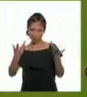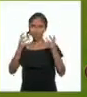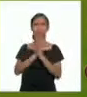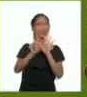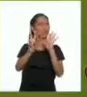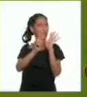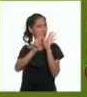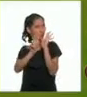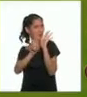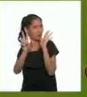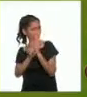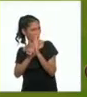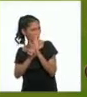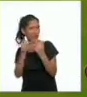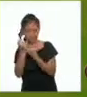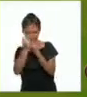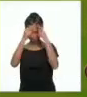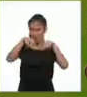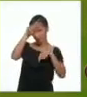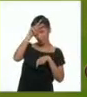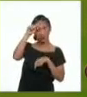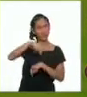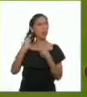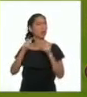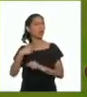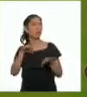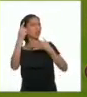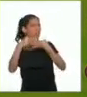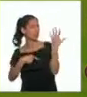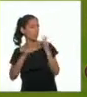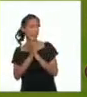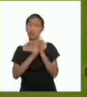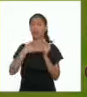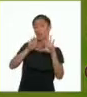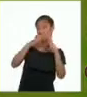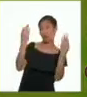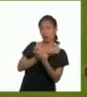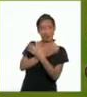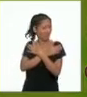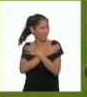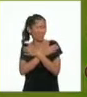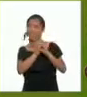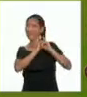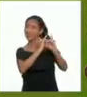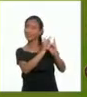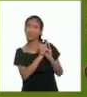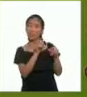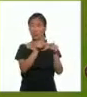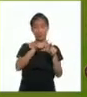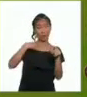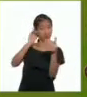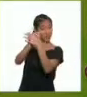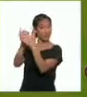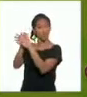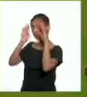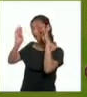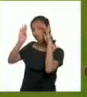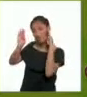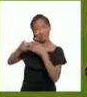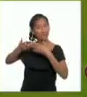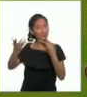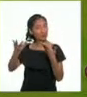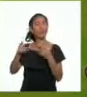ser una voluntaria del bicentenario desde ahora lo único que tengo que hacer es querer a mi familia tal como es escuchar a mis amigos con atención